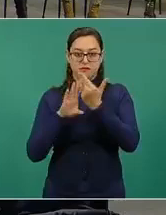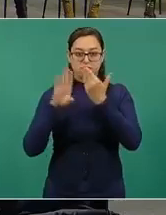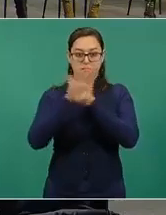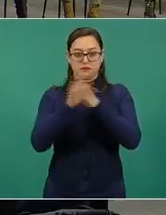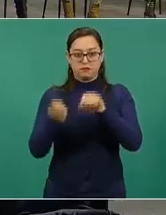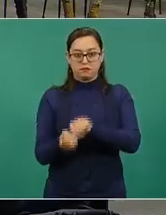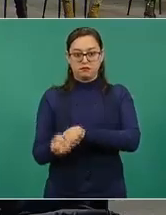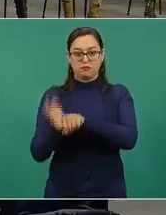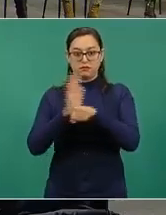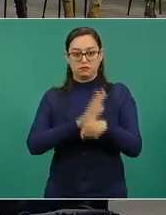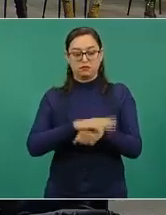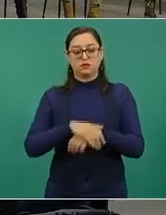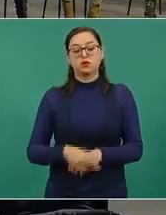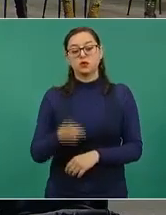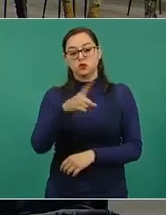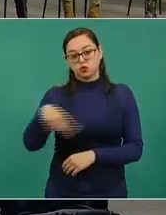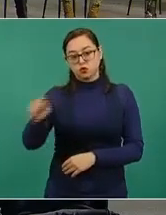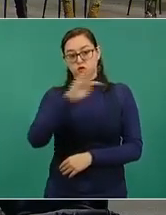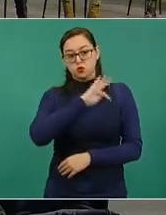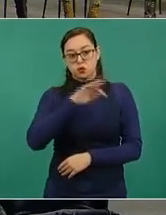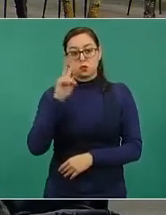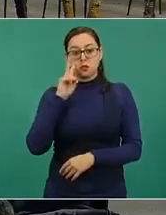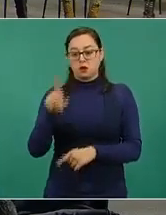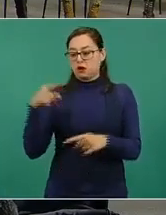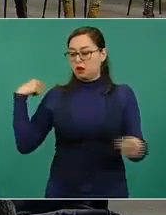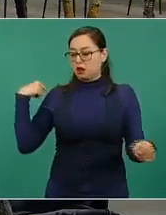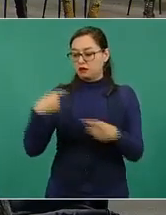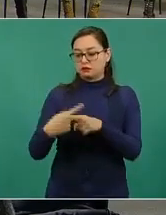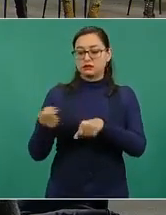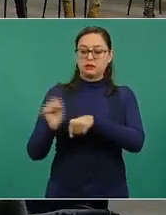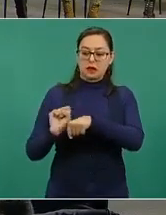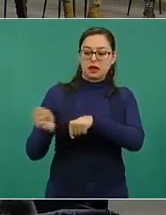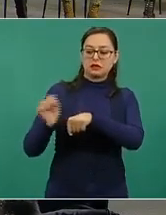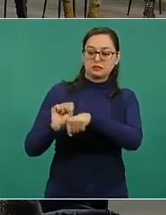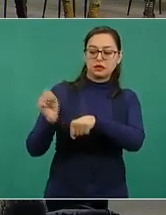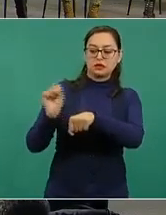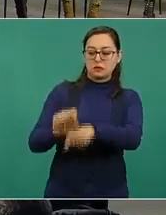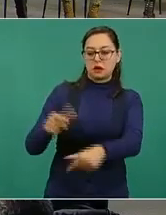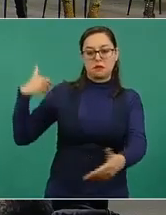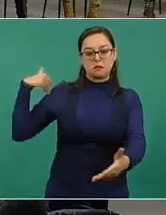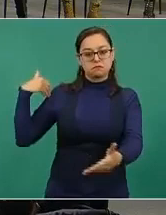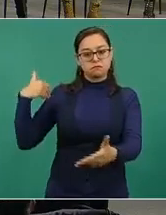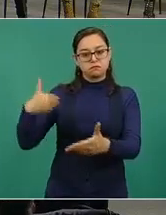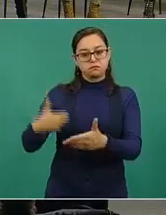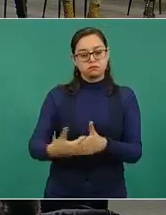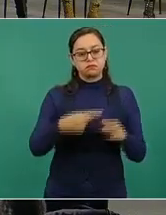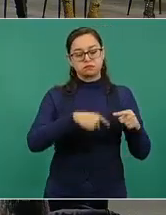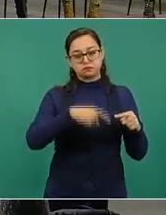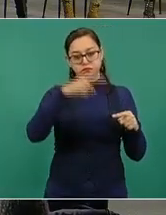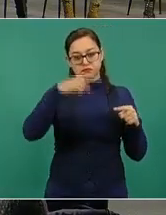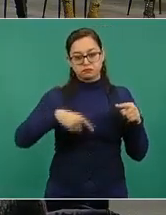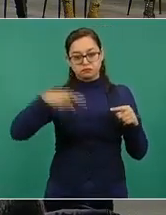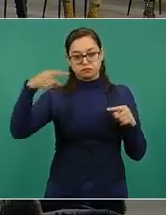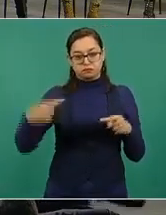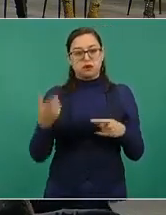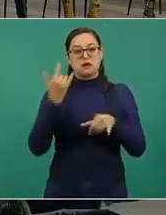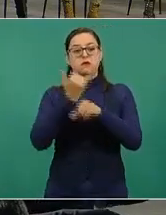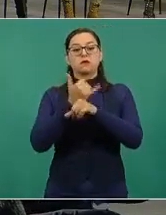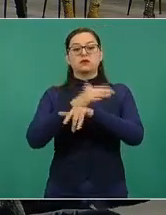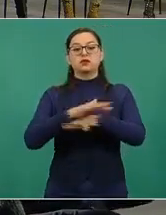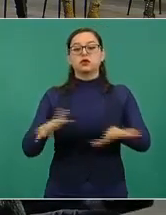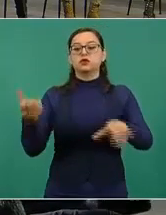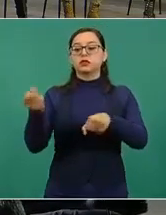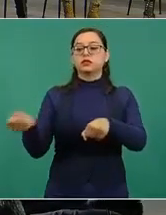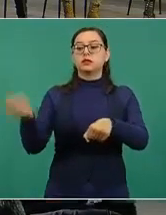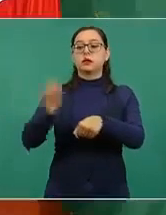conocida cura epidémica de agregación semanal que tiene corte hasta la semana 46 y